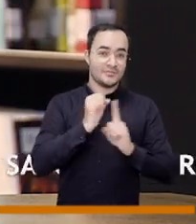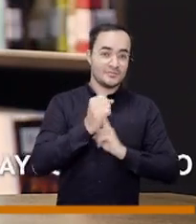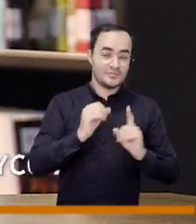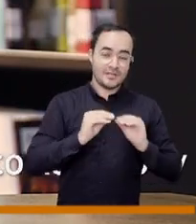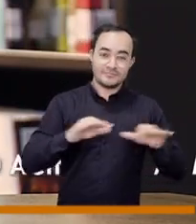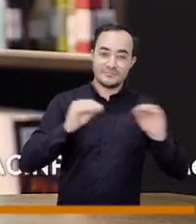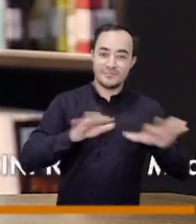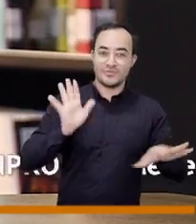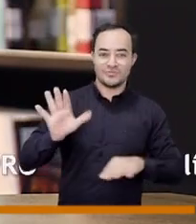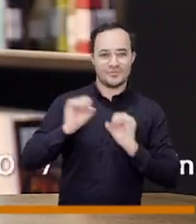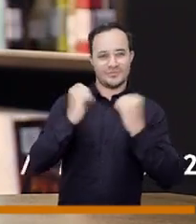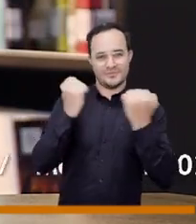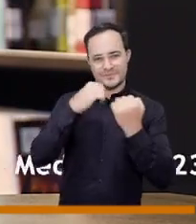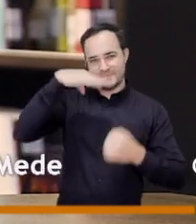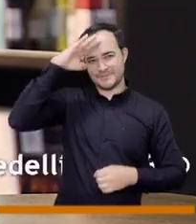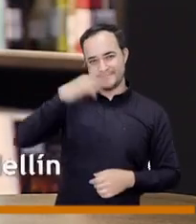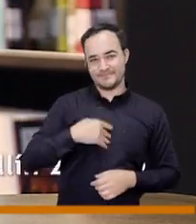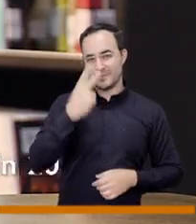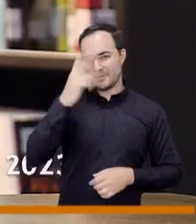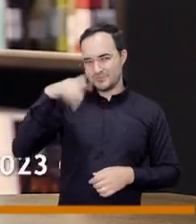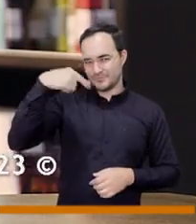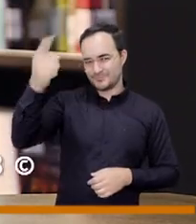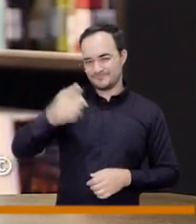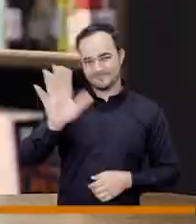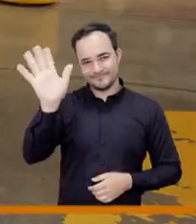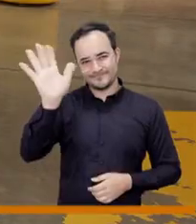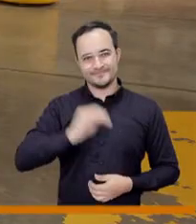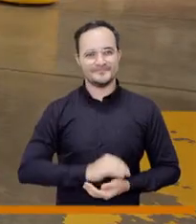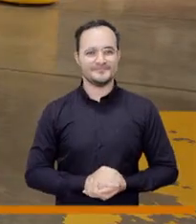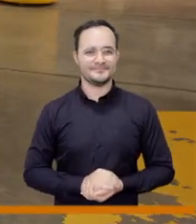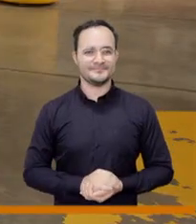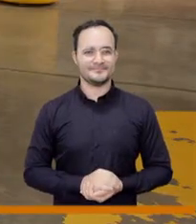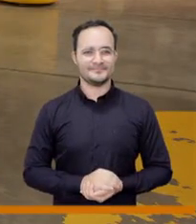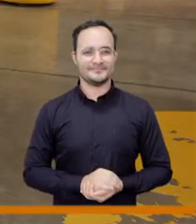a través de las redes sociales del Consejo nos vemos en una próxima